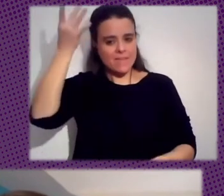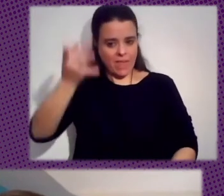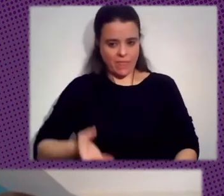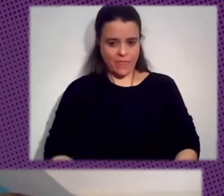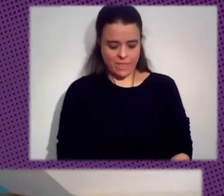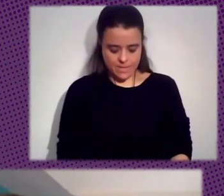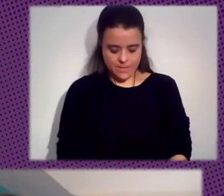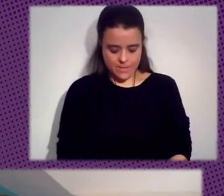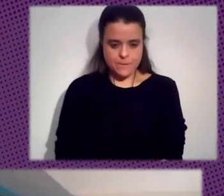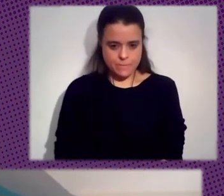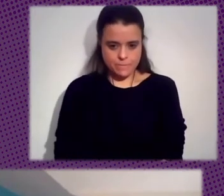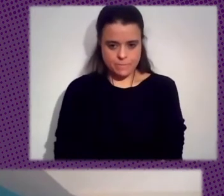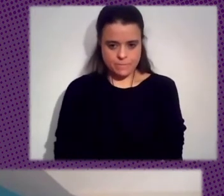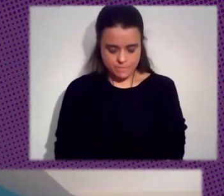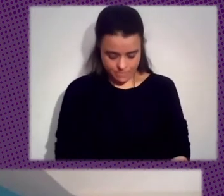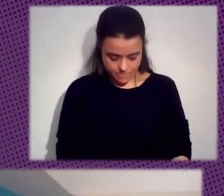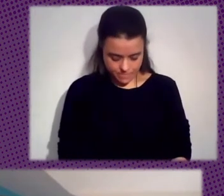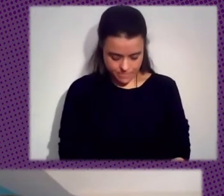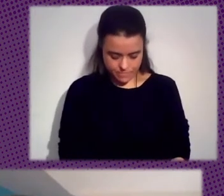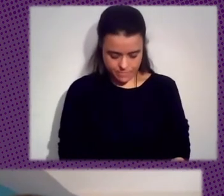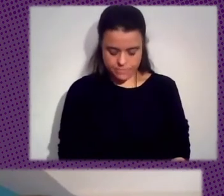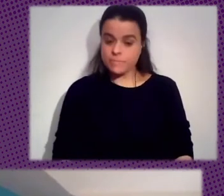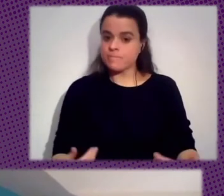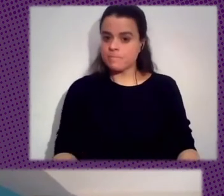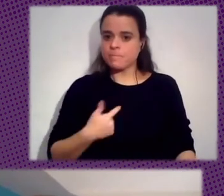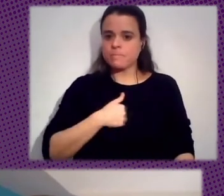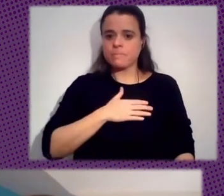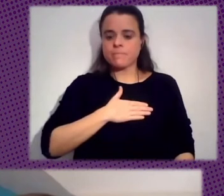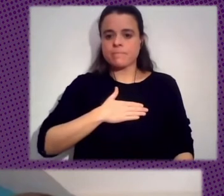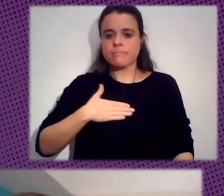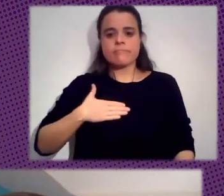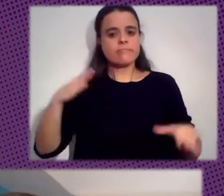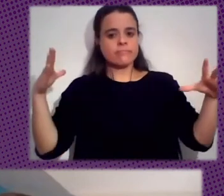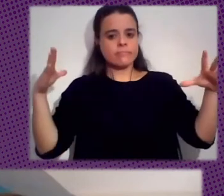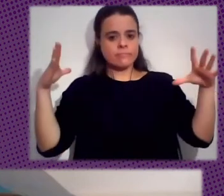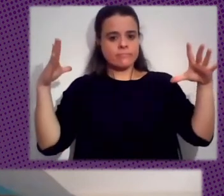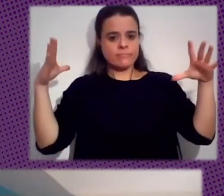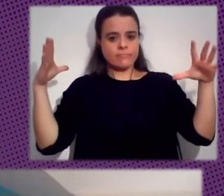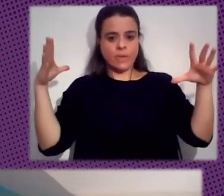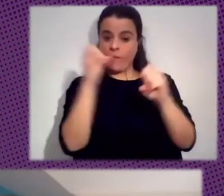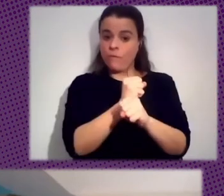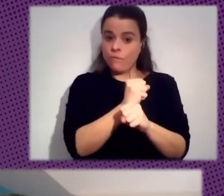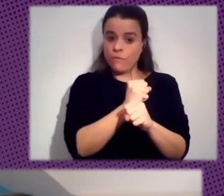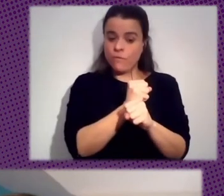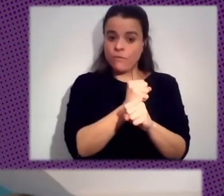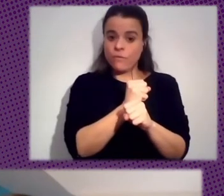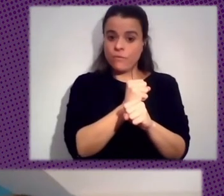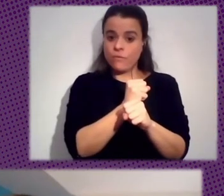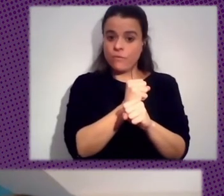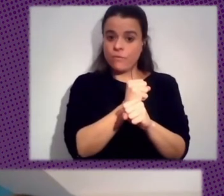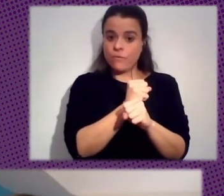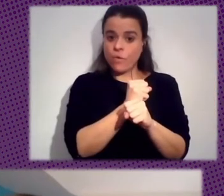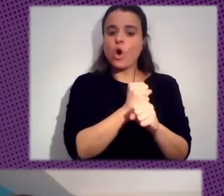Entonces Hablando De Eso Quiero Enfocarme En Lo Que Queda De La Presentación En Este